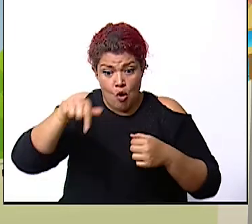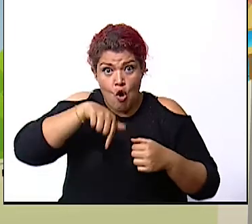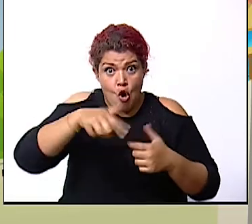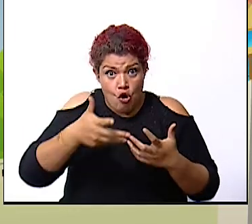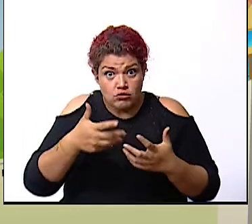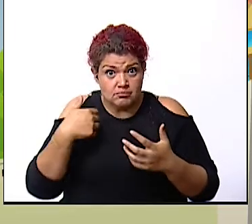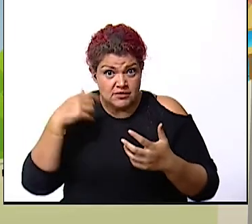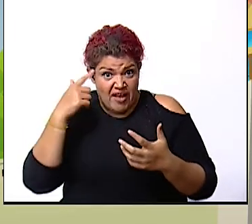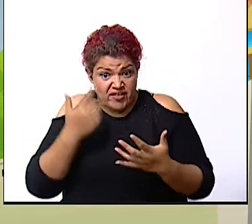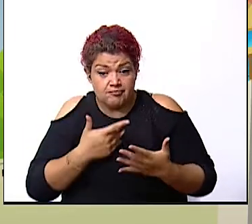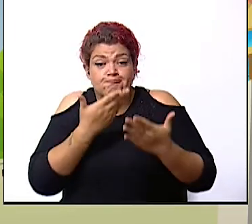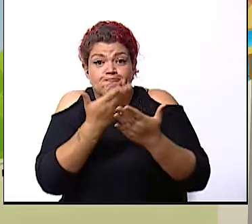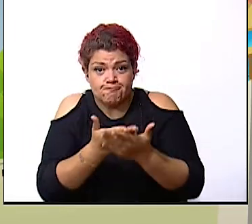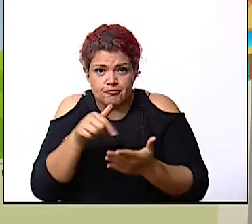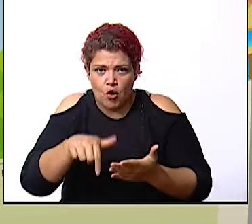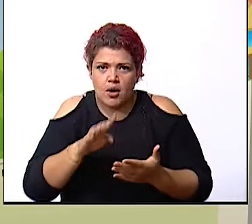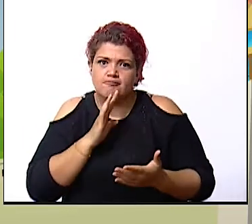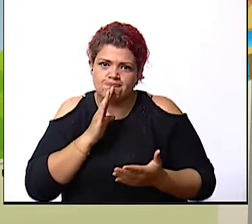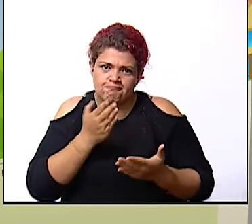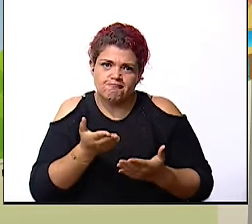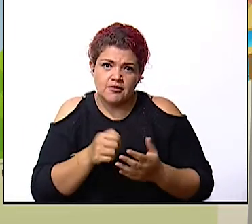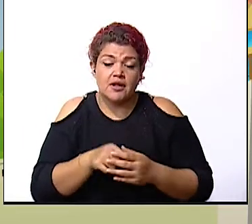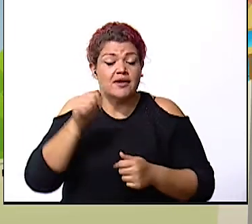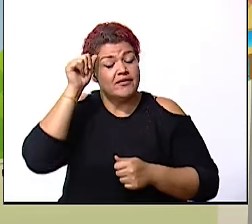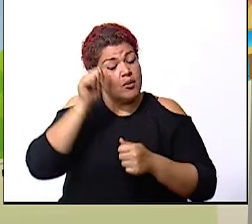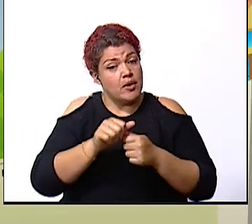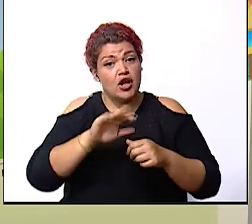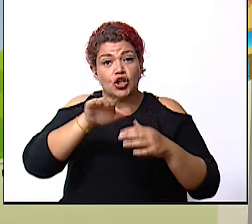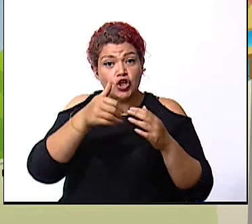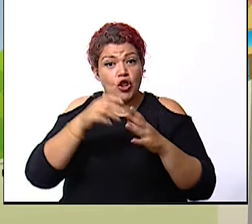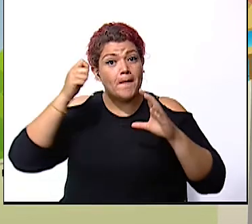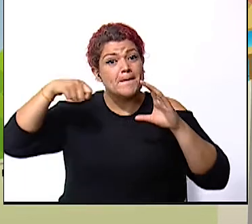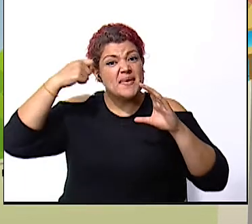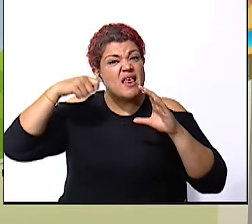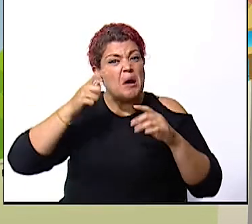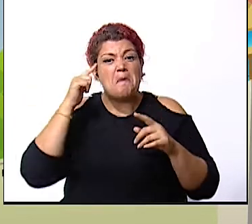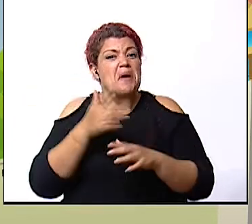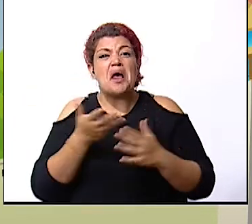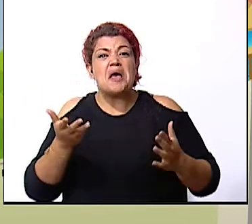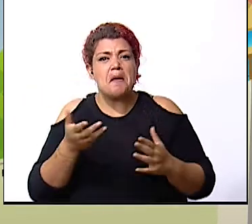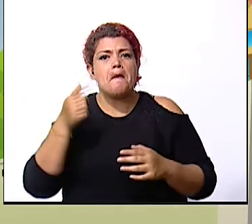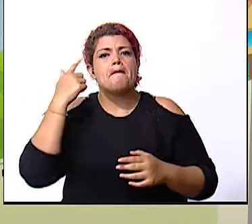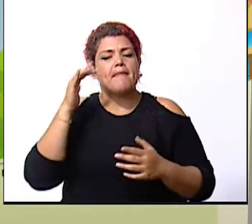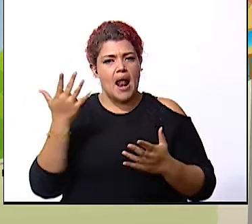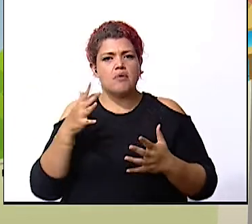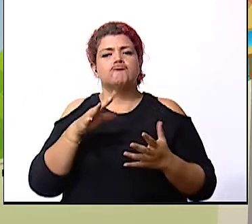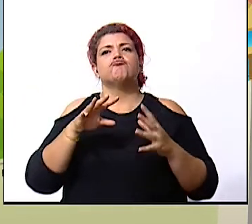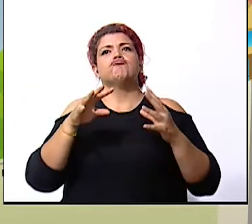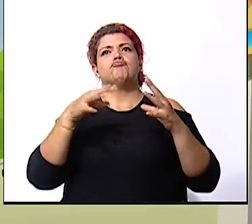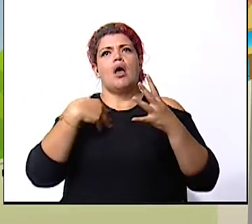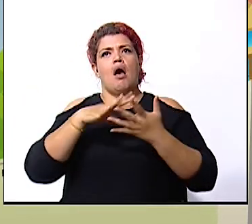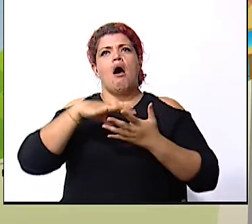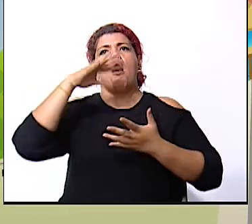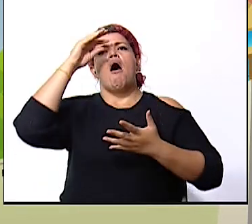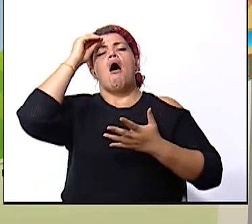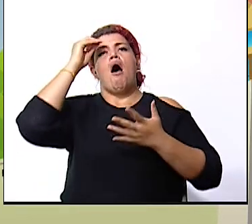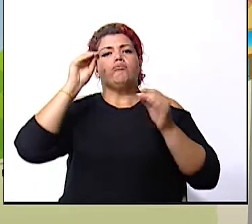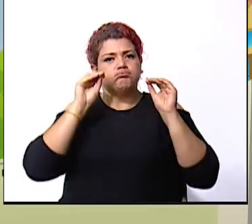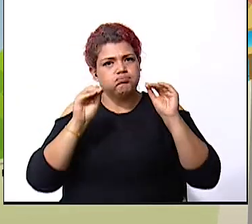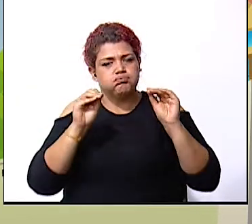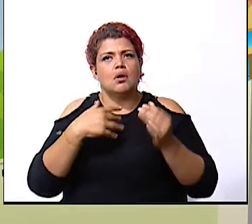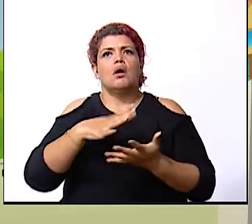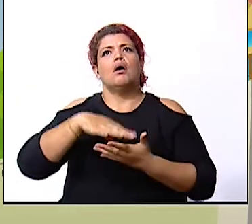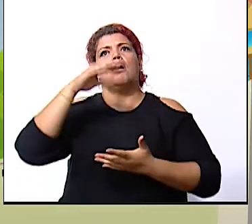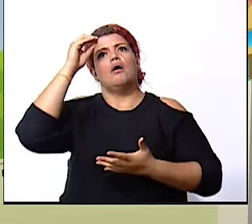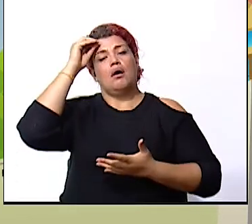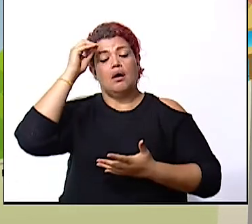recordemos que todos los vídeos que utilizamos aquí son confines educativos y que también algo